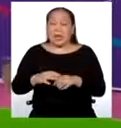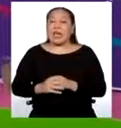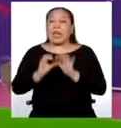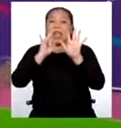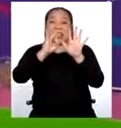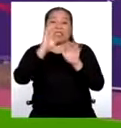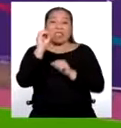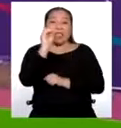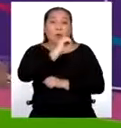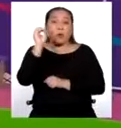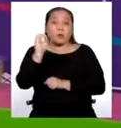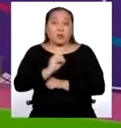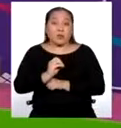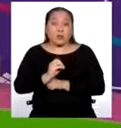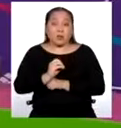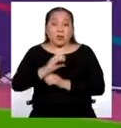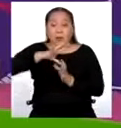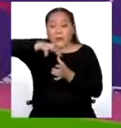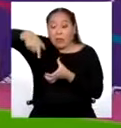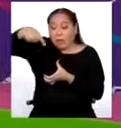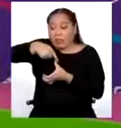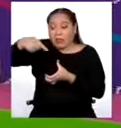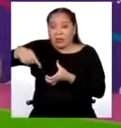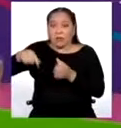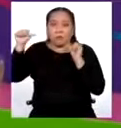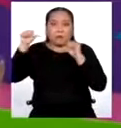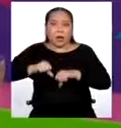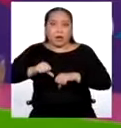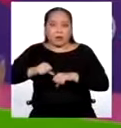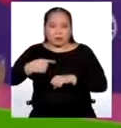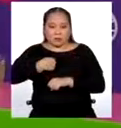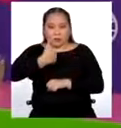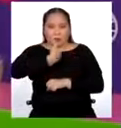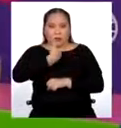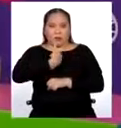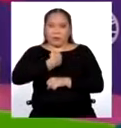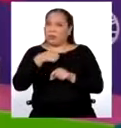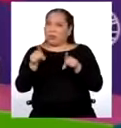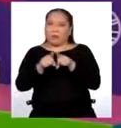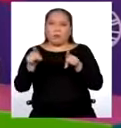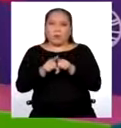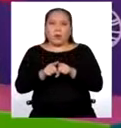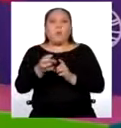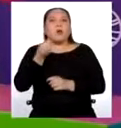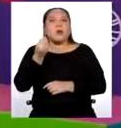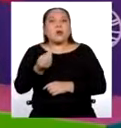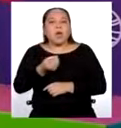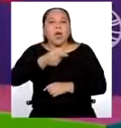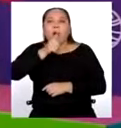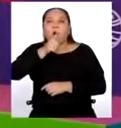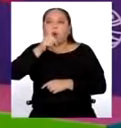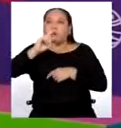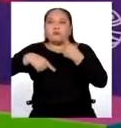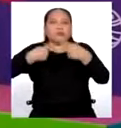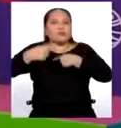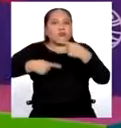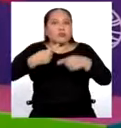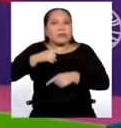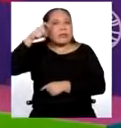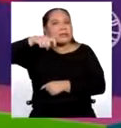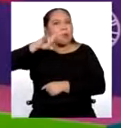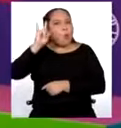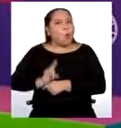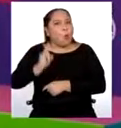planeta estaría afectado. Y por lo tanto, estaríamos afectados nosotros. Ya que de una u otra forma consumimos agua a diario. La necesitamos con